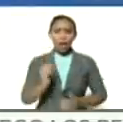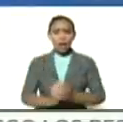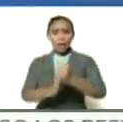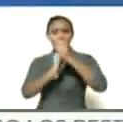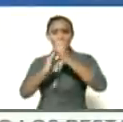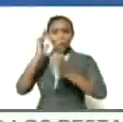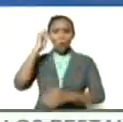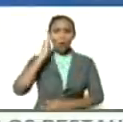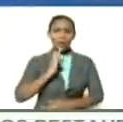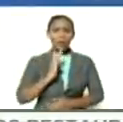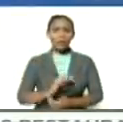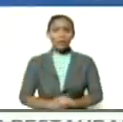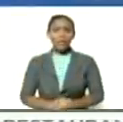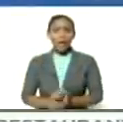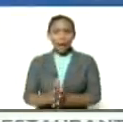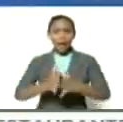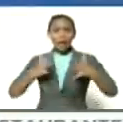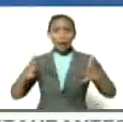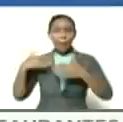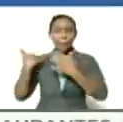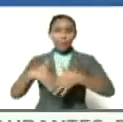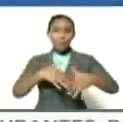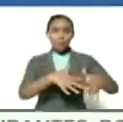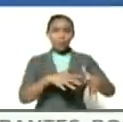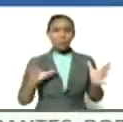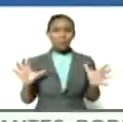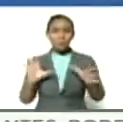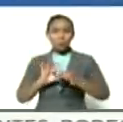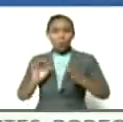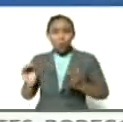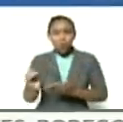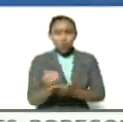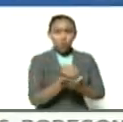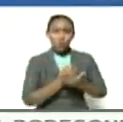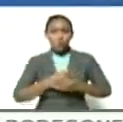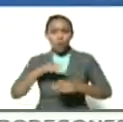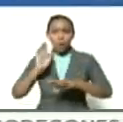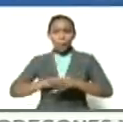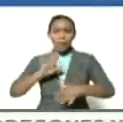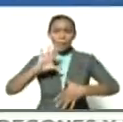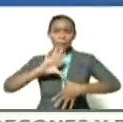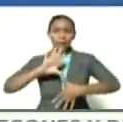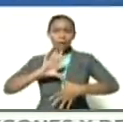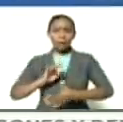Bolívar en el gran ejército aglutinador de la causa americana